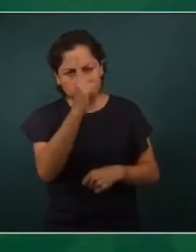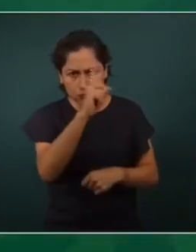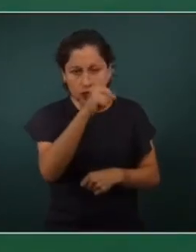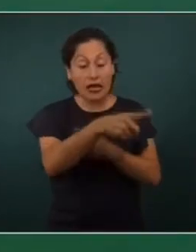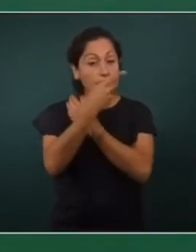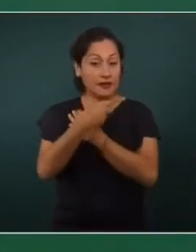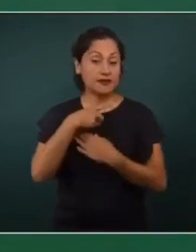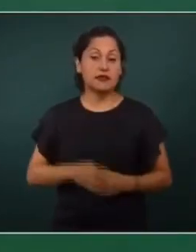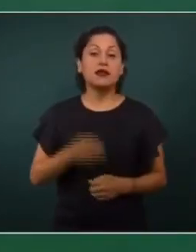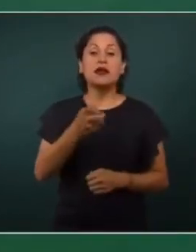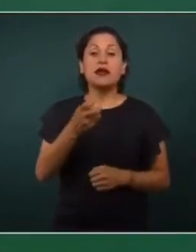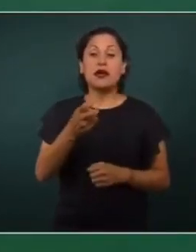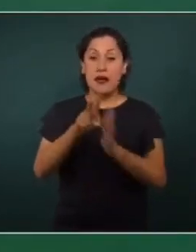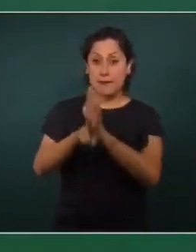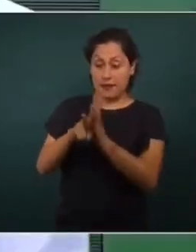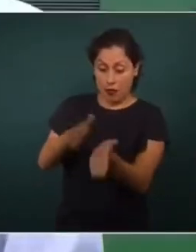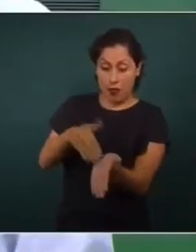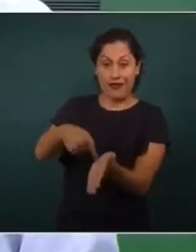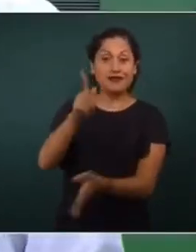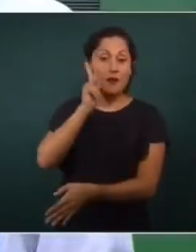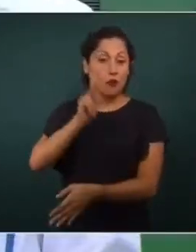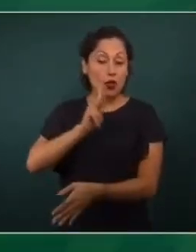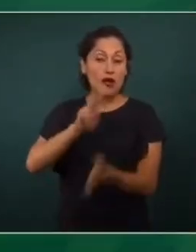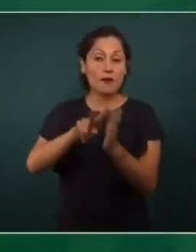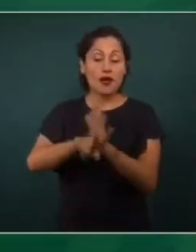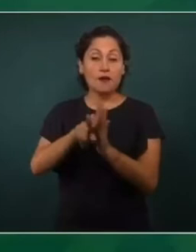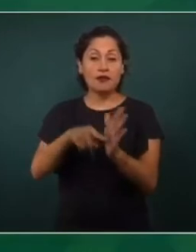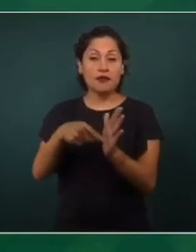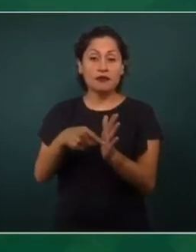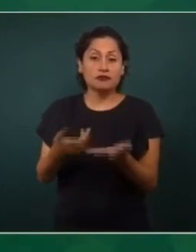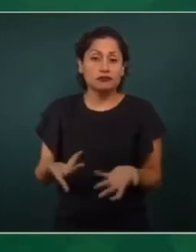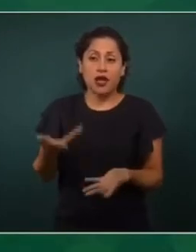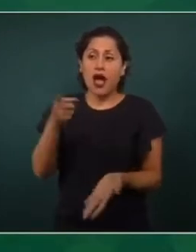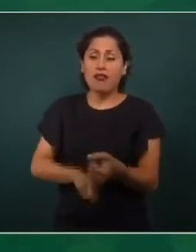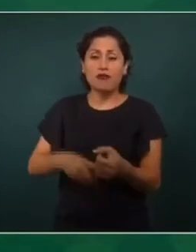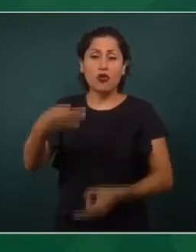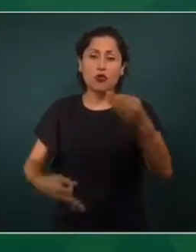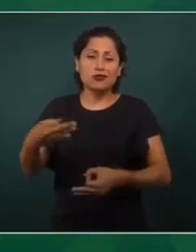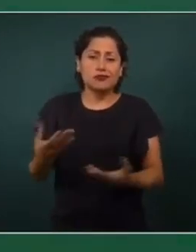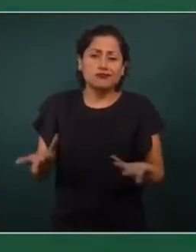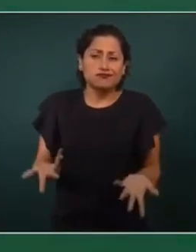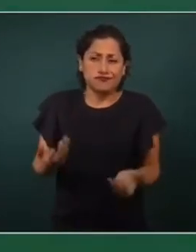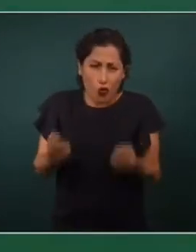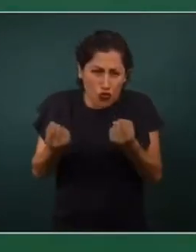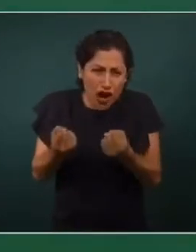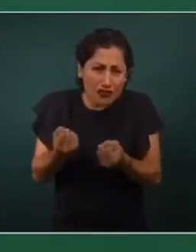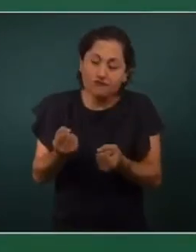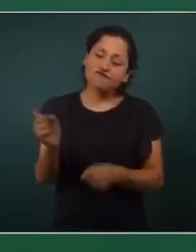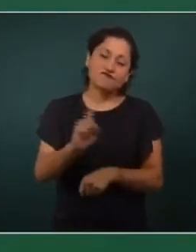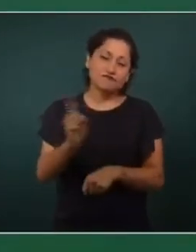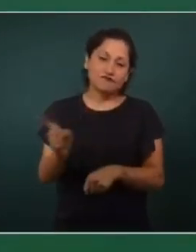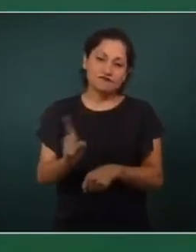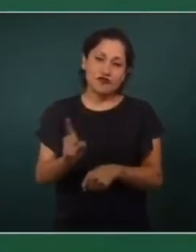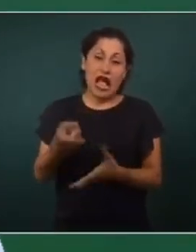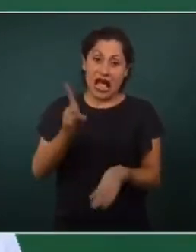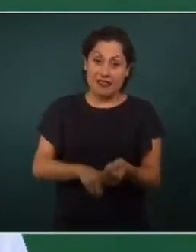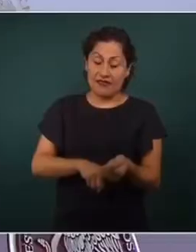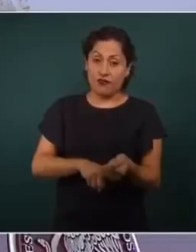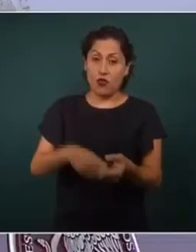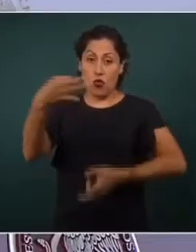De este tipo Parece que no son De tanto valor En los juicios En lo estrictamente legal